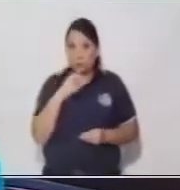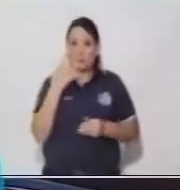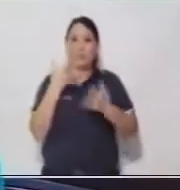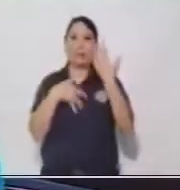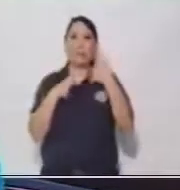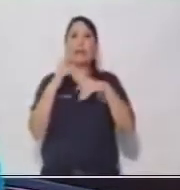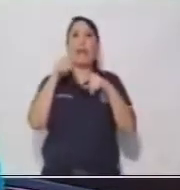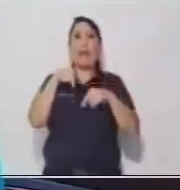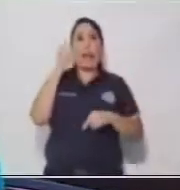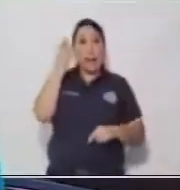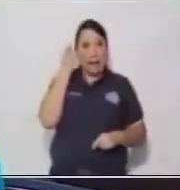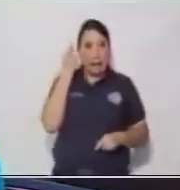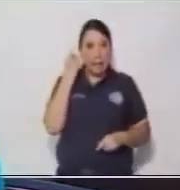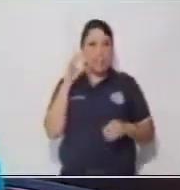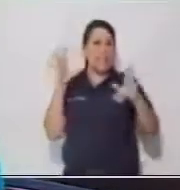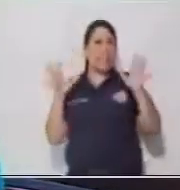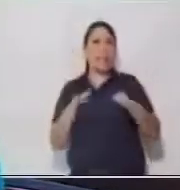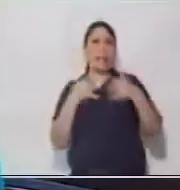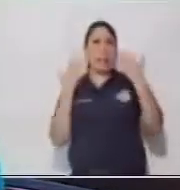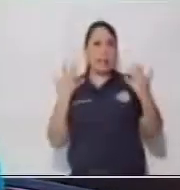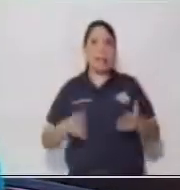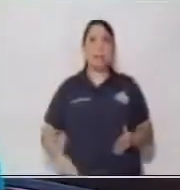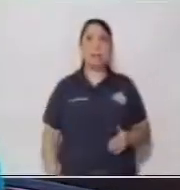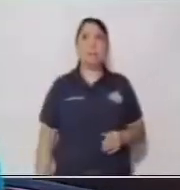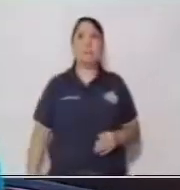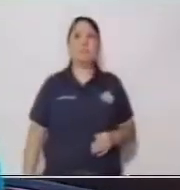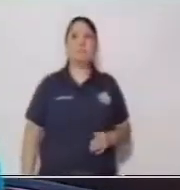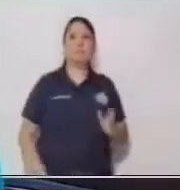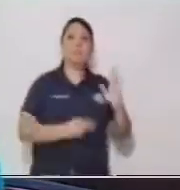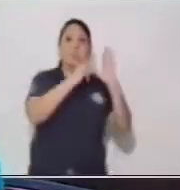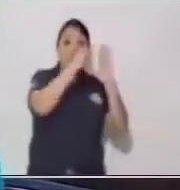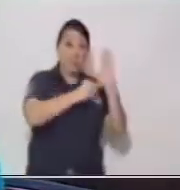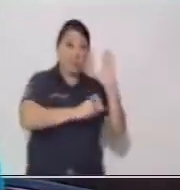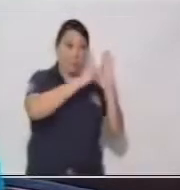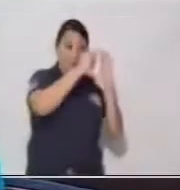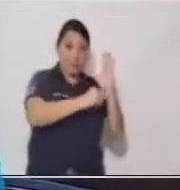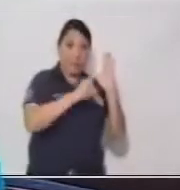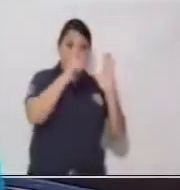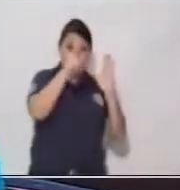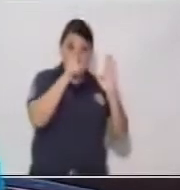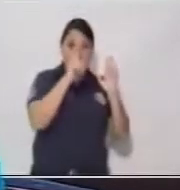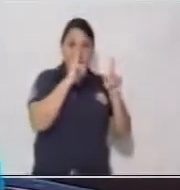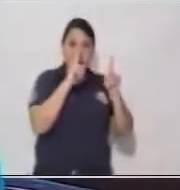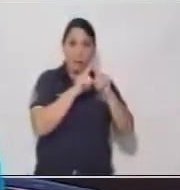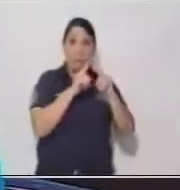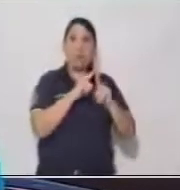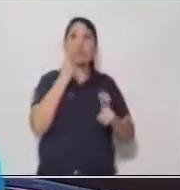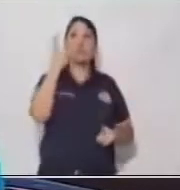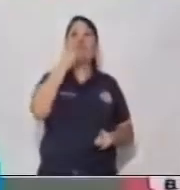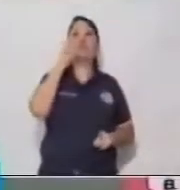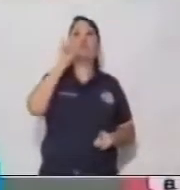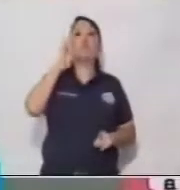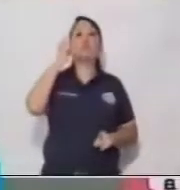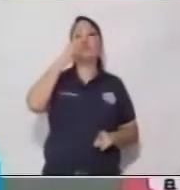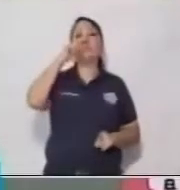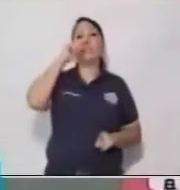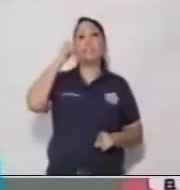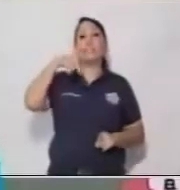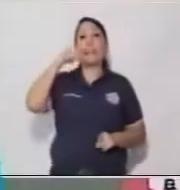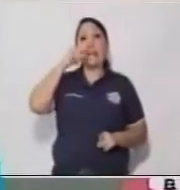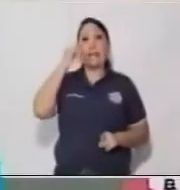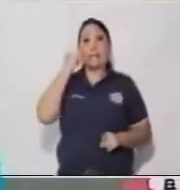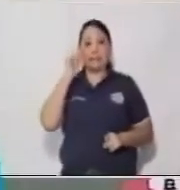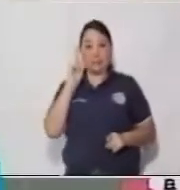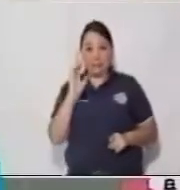a leer, todos leen conmigo, sustantivo. Vamos a aprender la